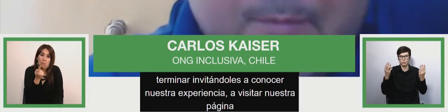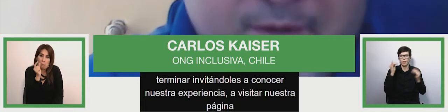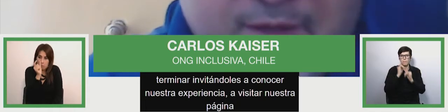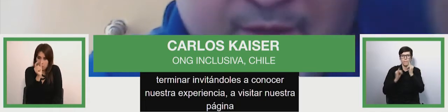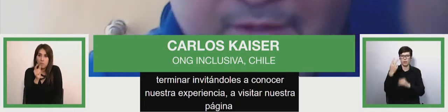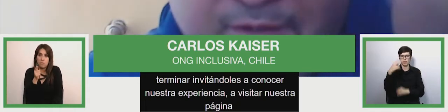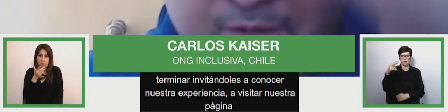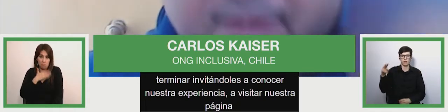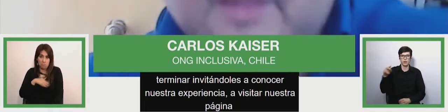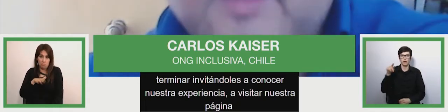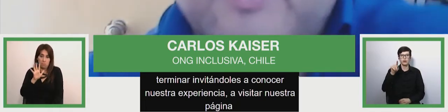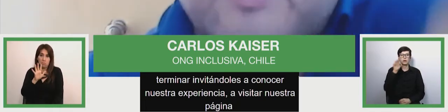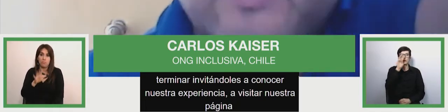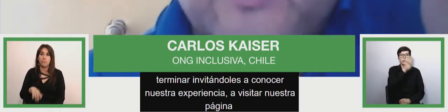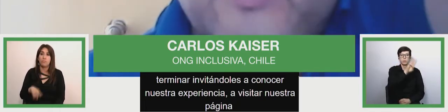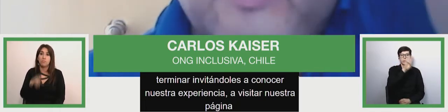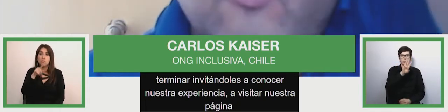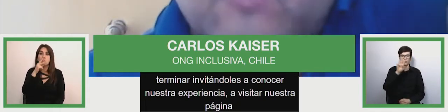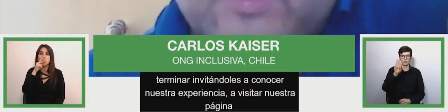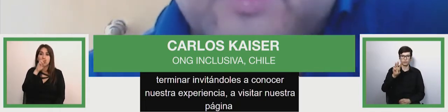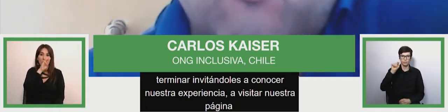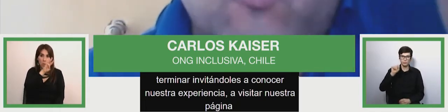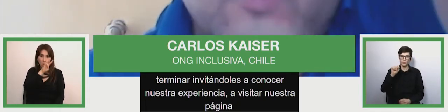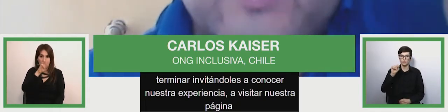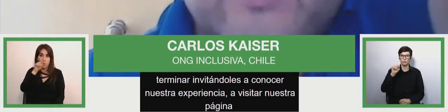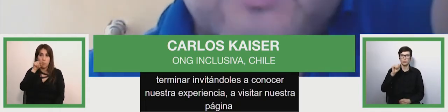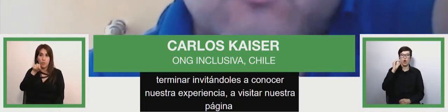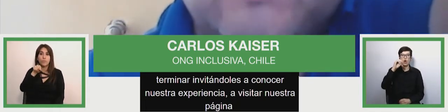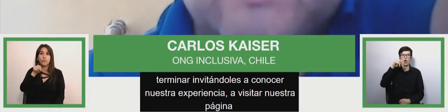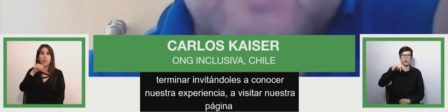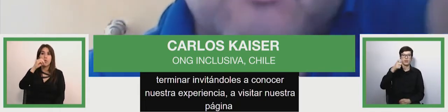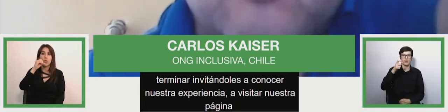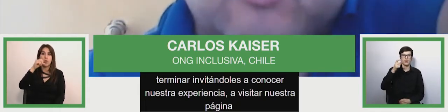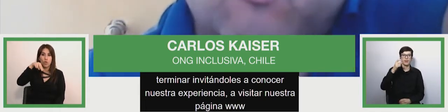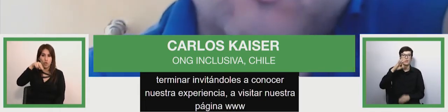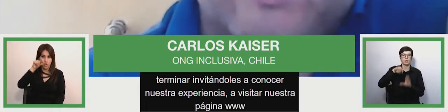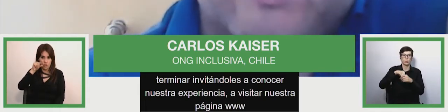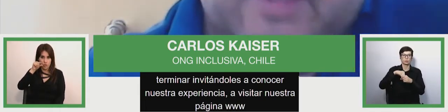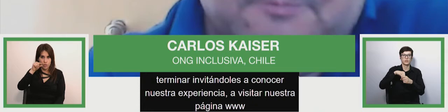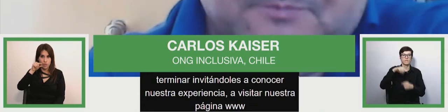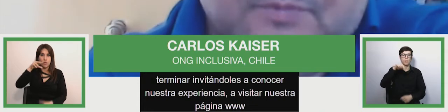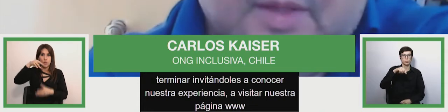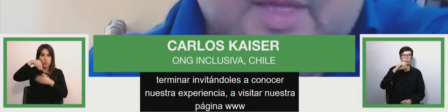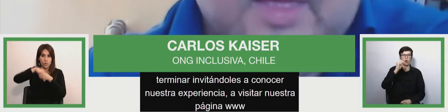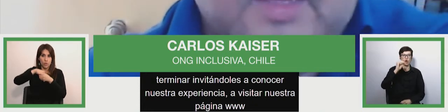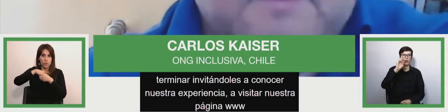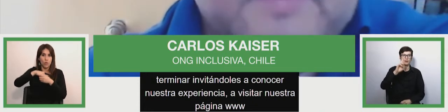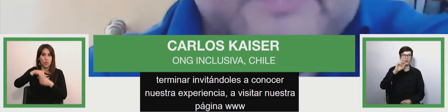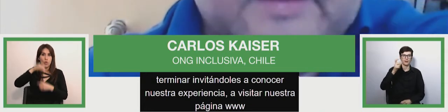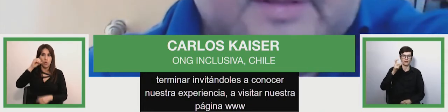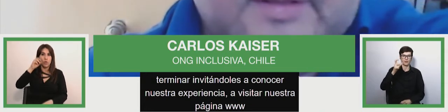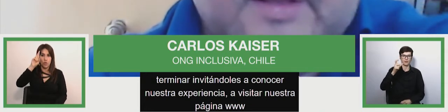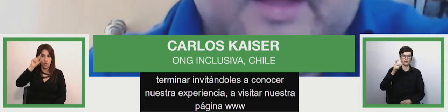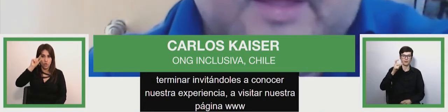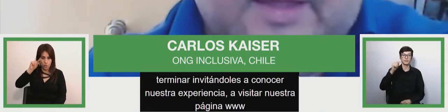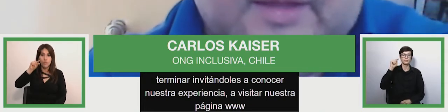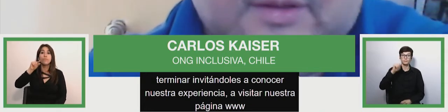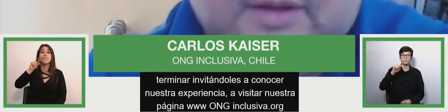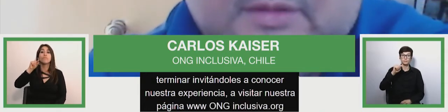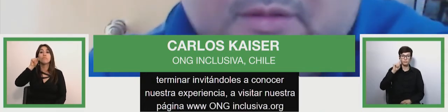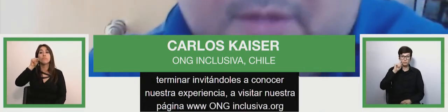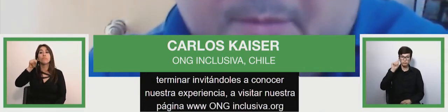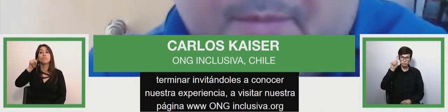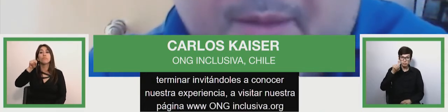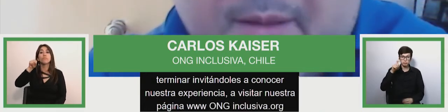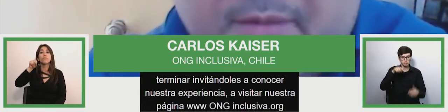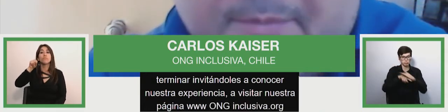es que usted marca esa letrita y le coloca onginclusiva.org visiten estos